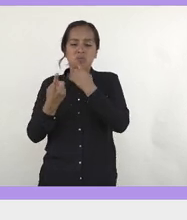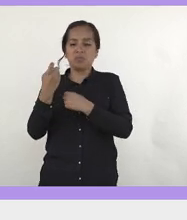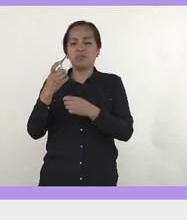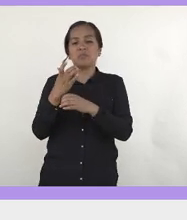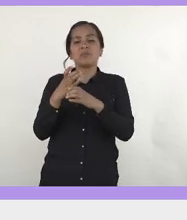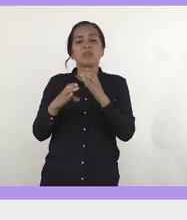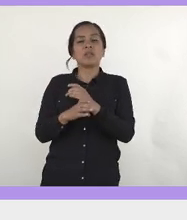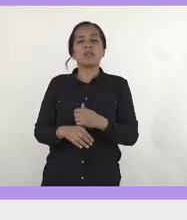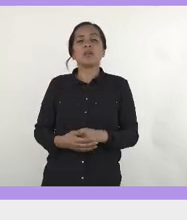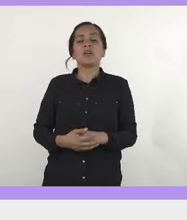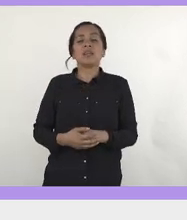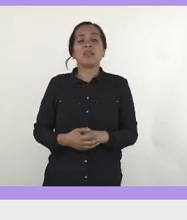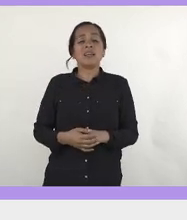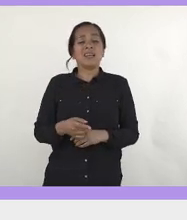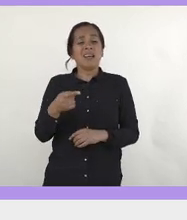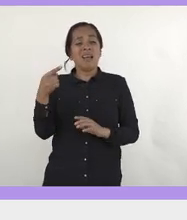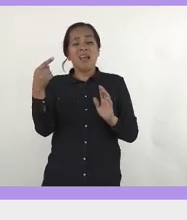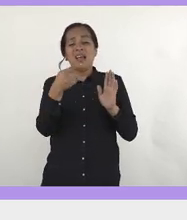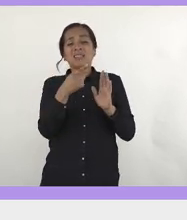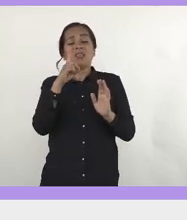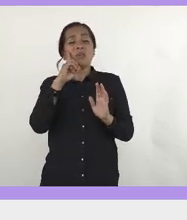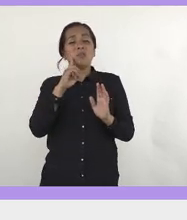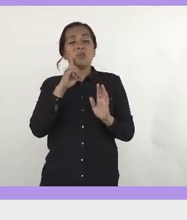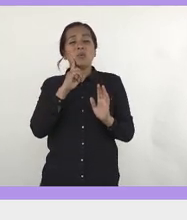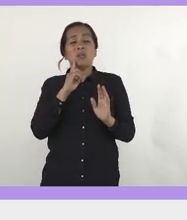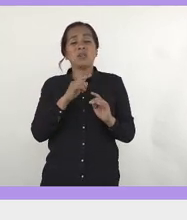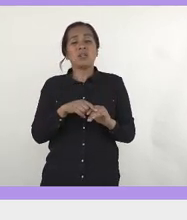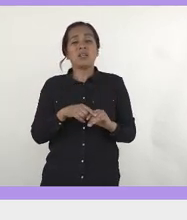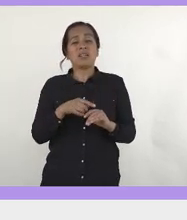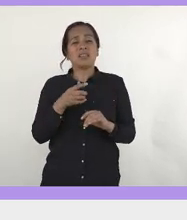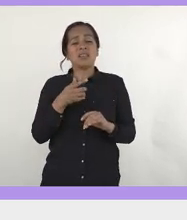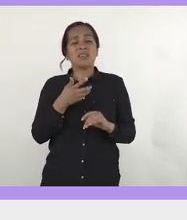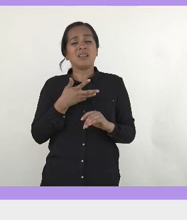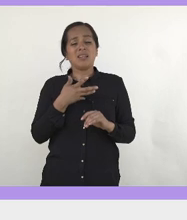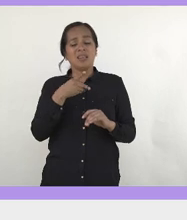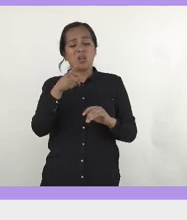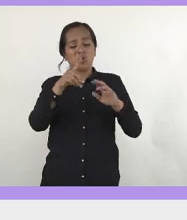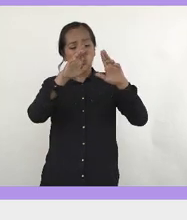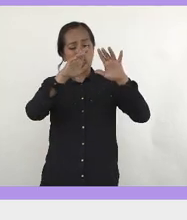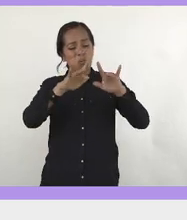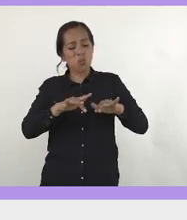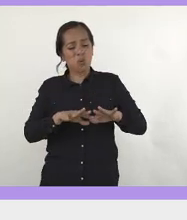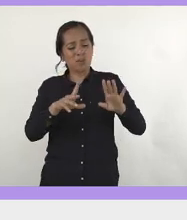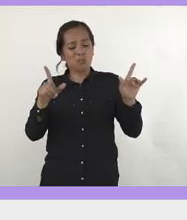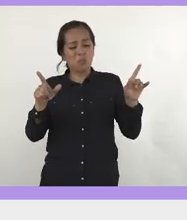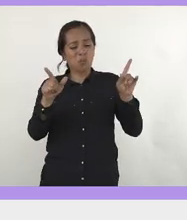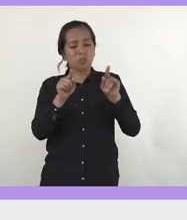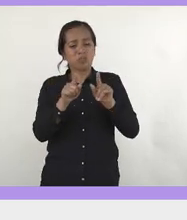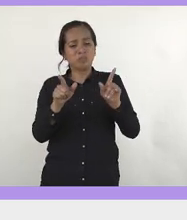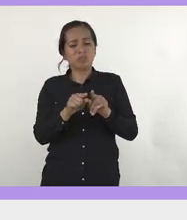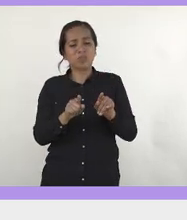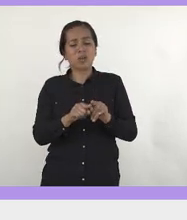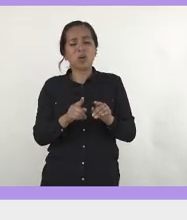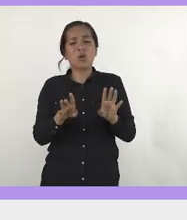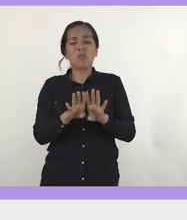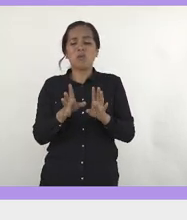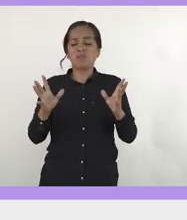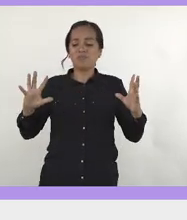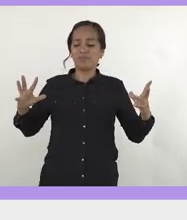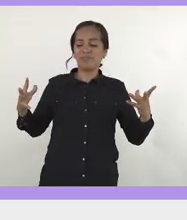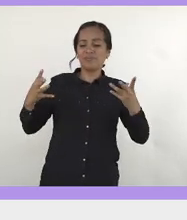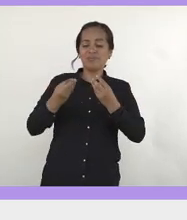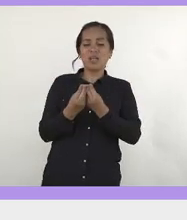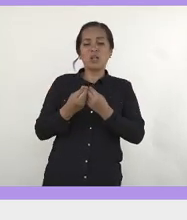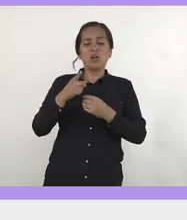y ella tenía este artículo que era una reseña de, era un encuentro de mujeres